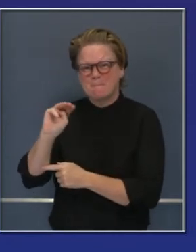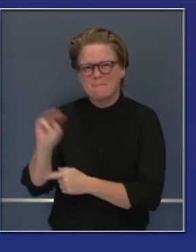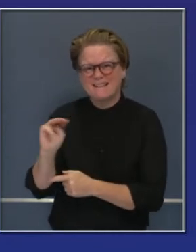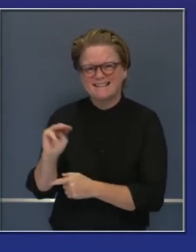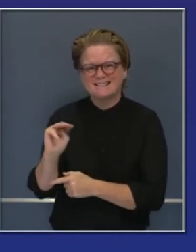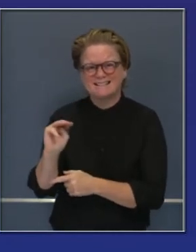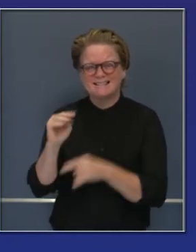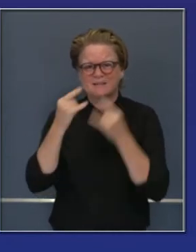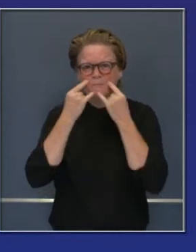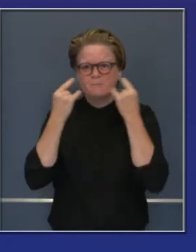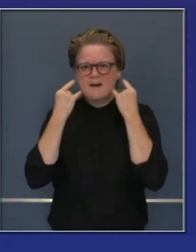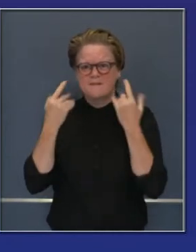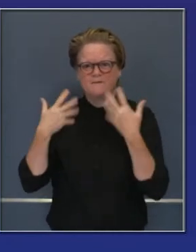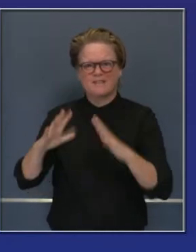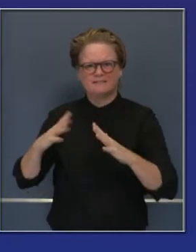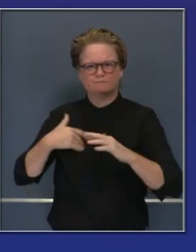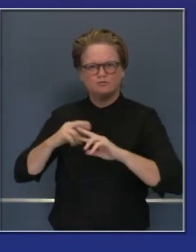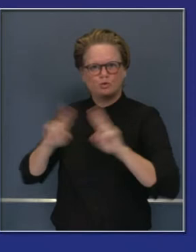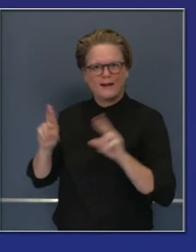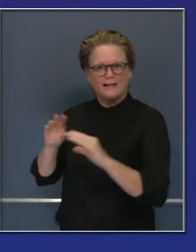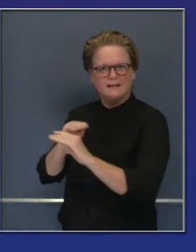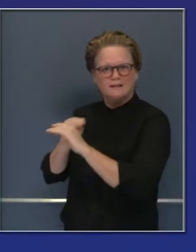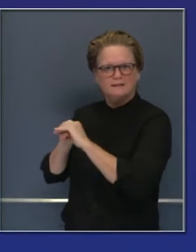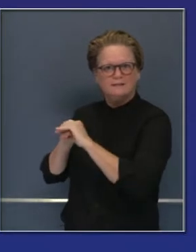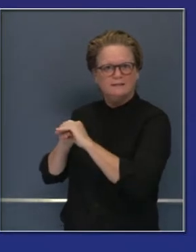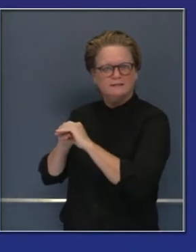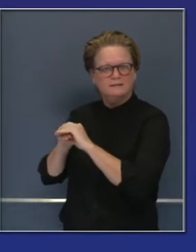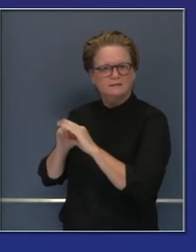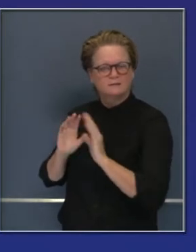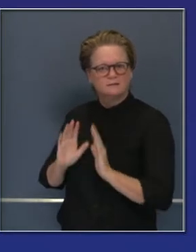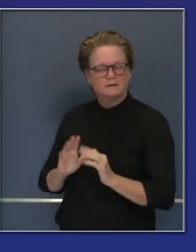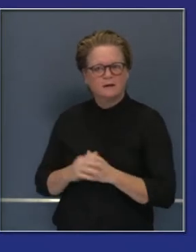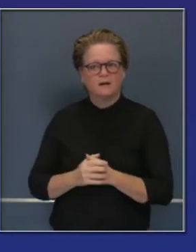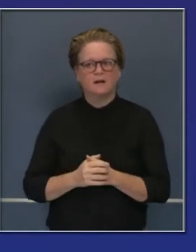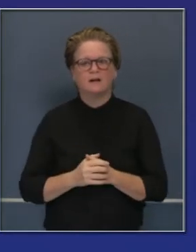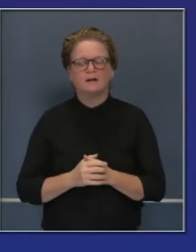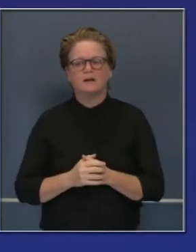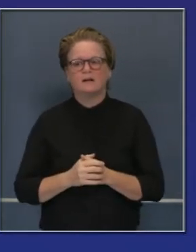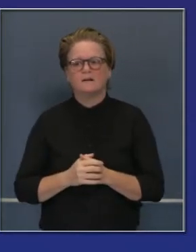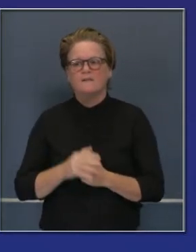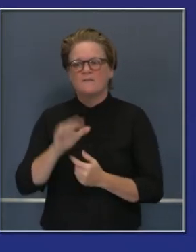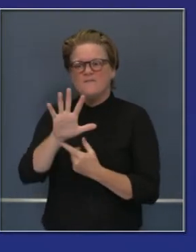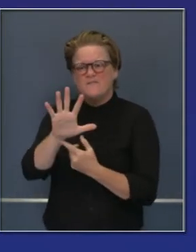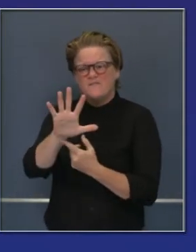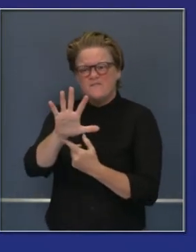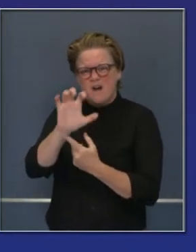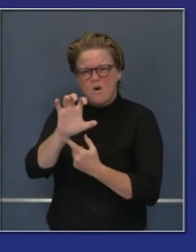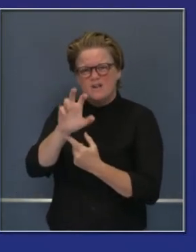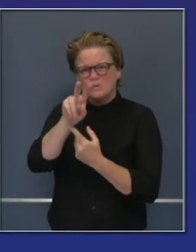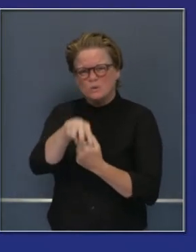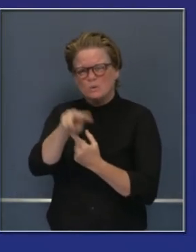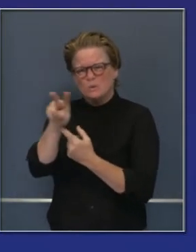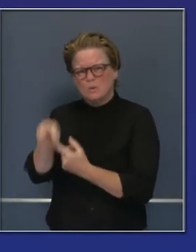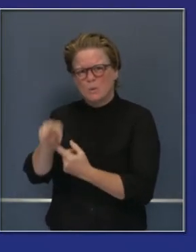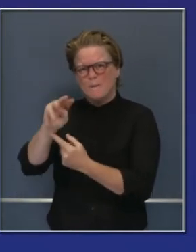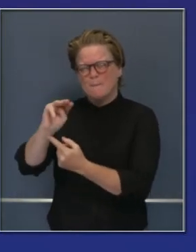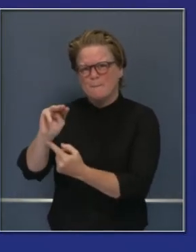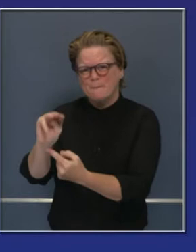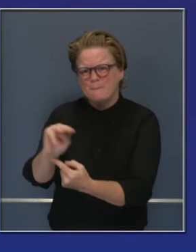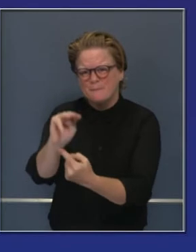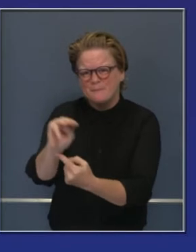mascarillas en el 95 están en existencia en nuestro inventario actualmente. Si suman a estas,